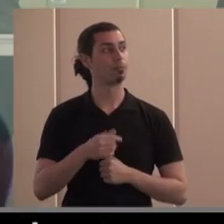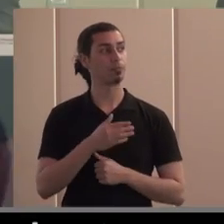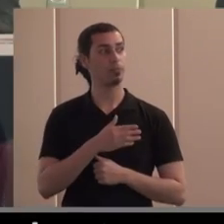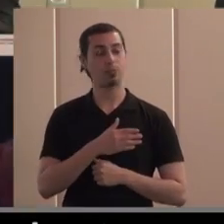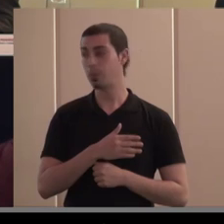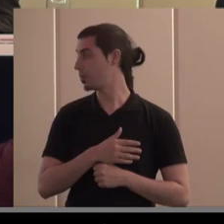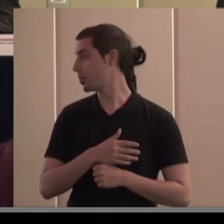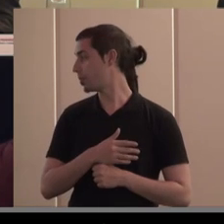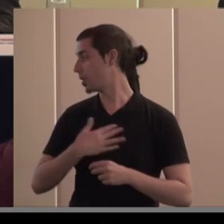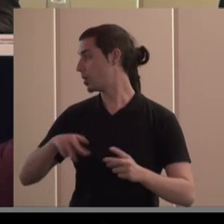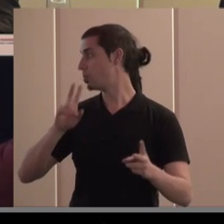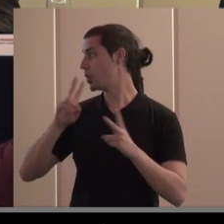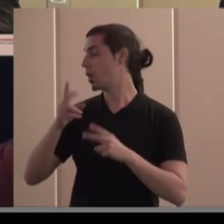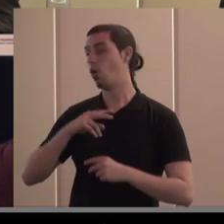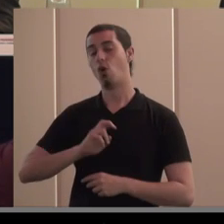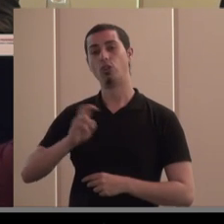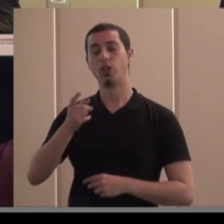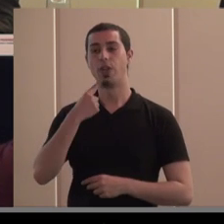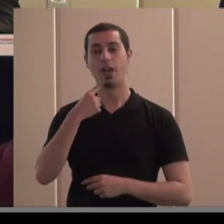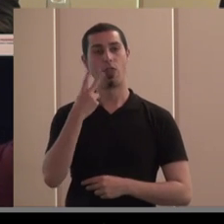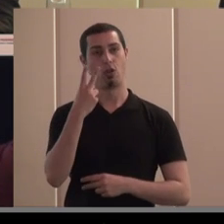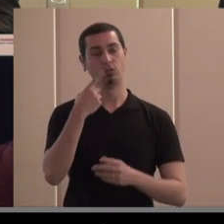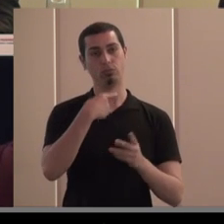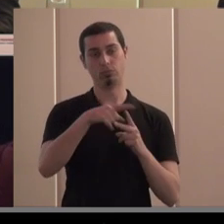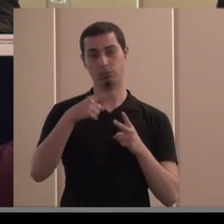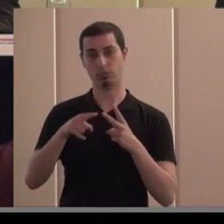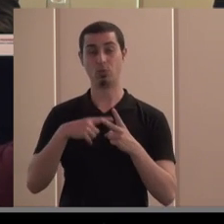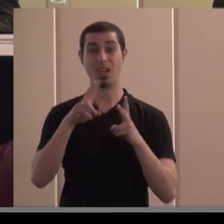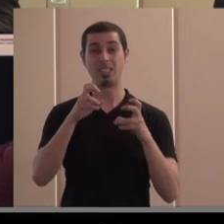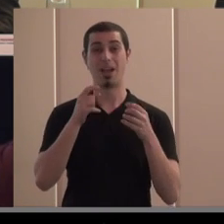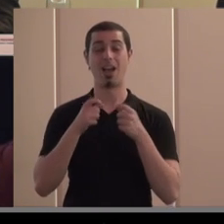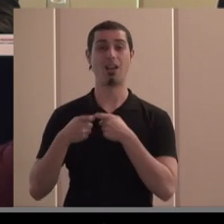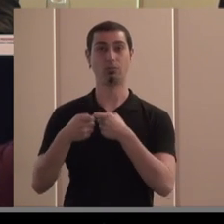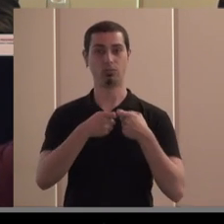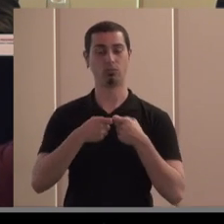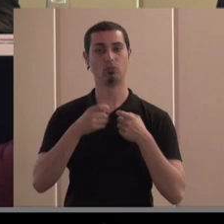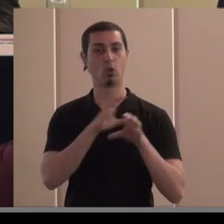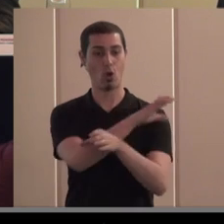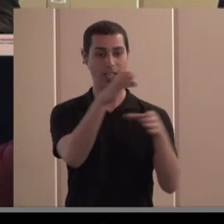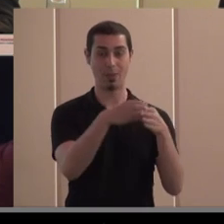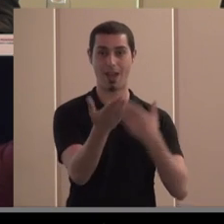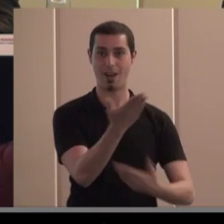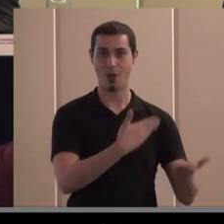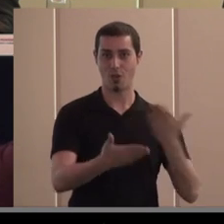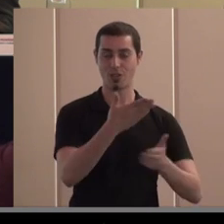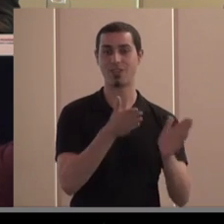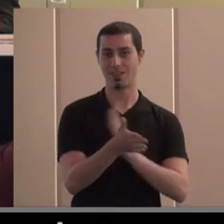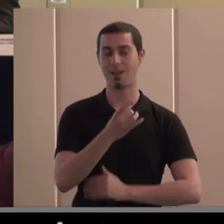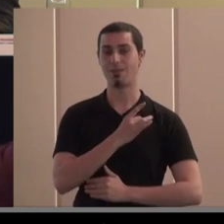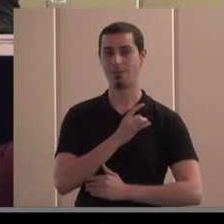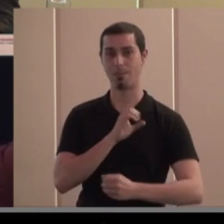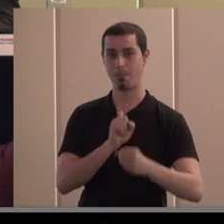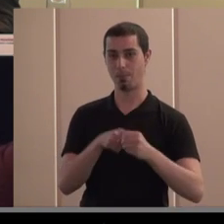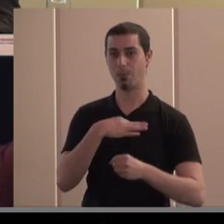decir que vamos a ver hay dos niveles diferenciados una cosa es la negociación colectiva y cuando hay negociación colectiva hay participación sindical